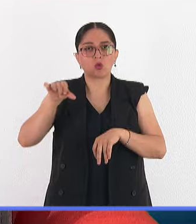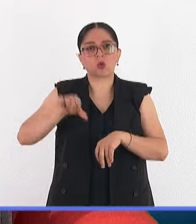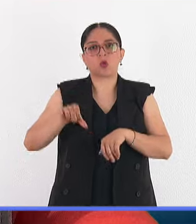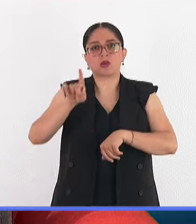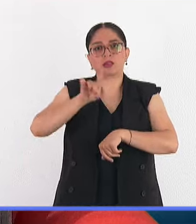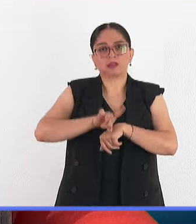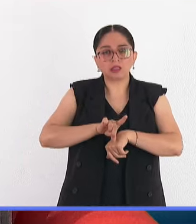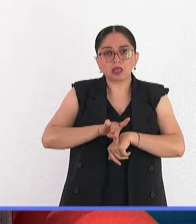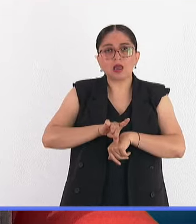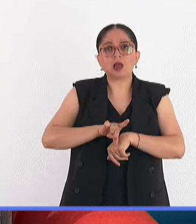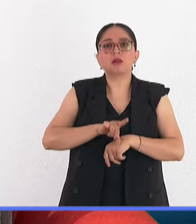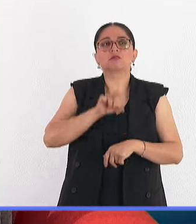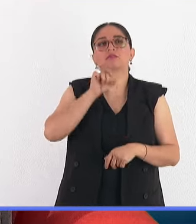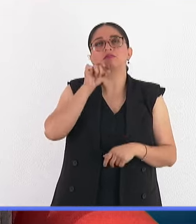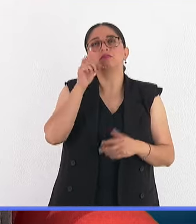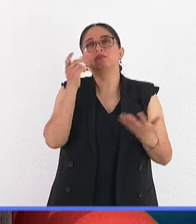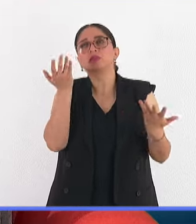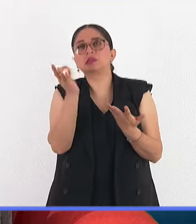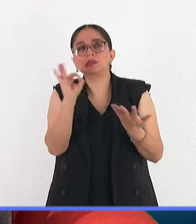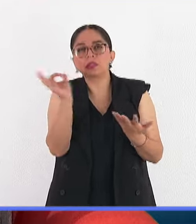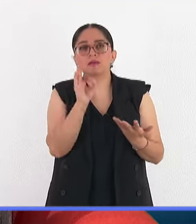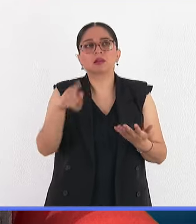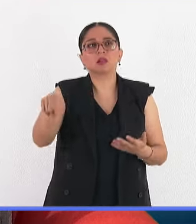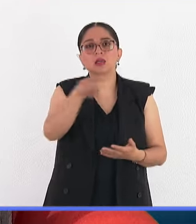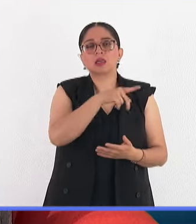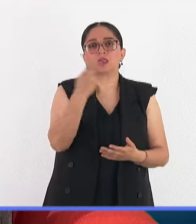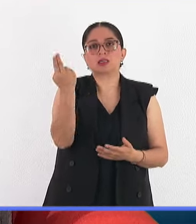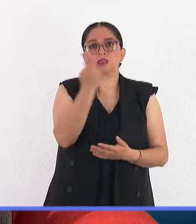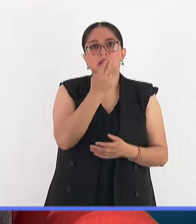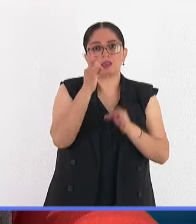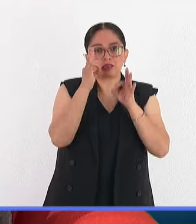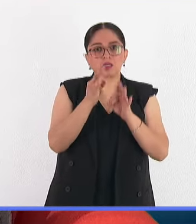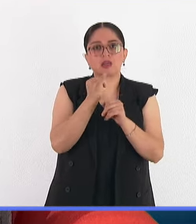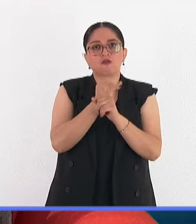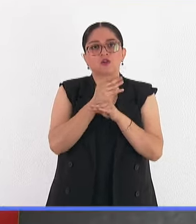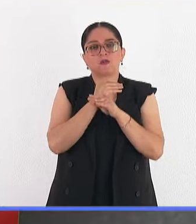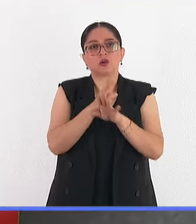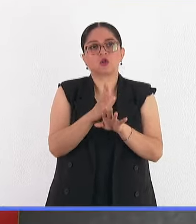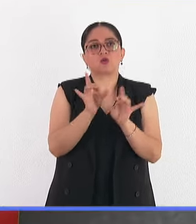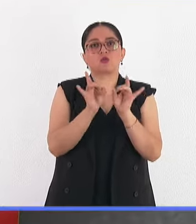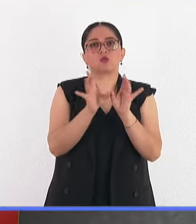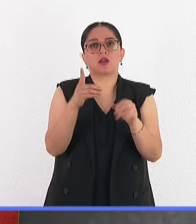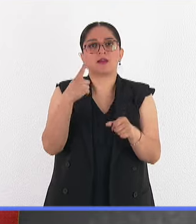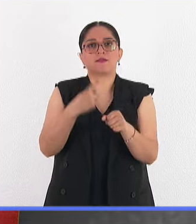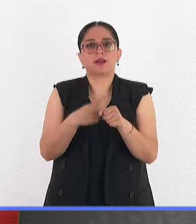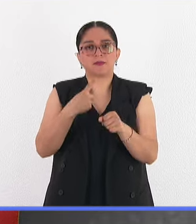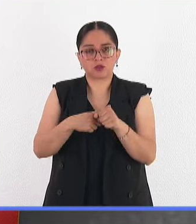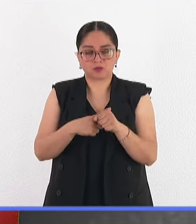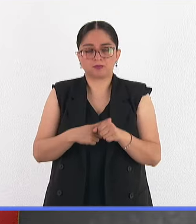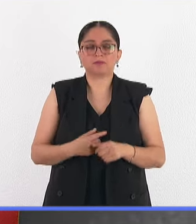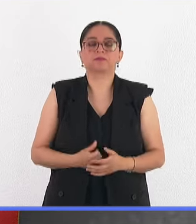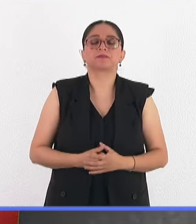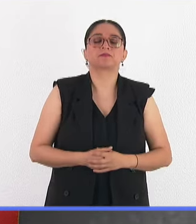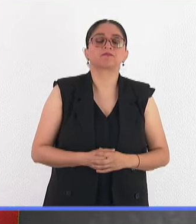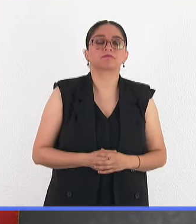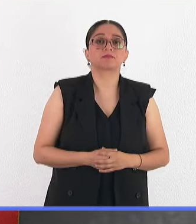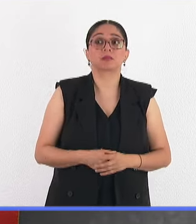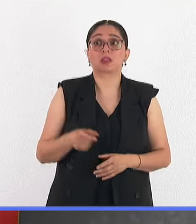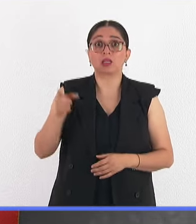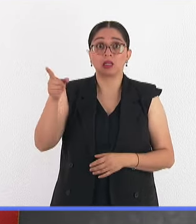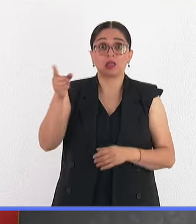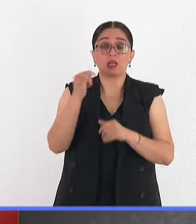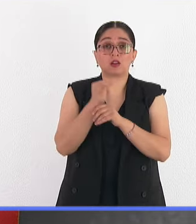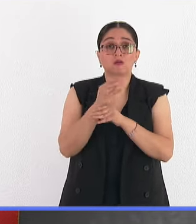lograr que todos tengamos la misma información con respecto a esta enfermedad? Claro, mira, las campañas de información, como este